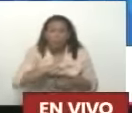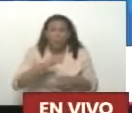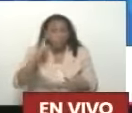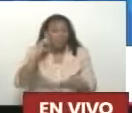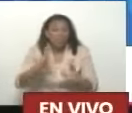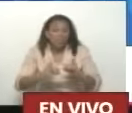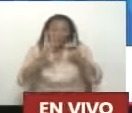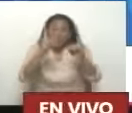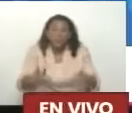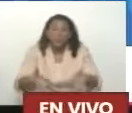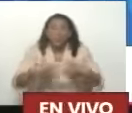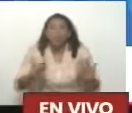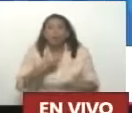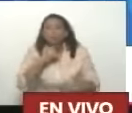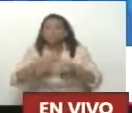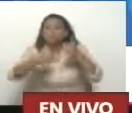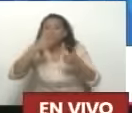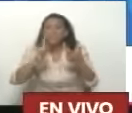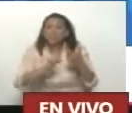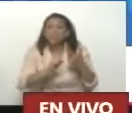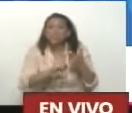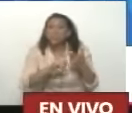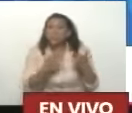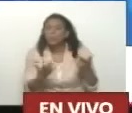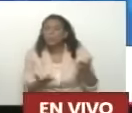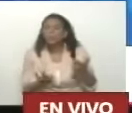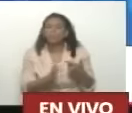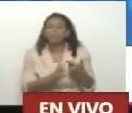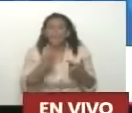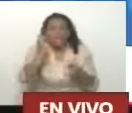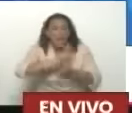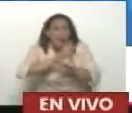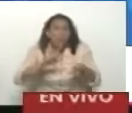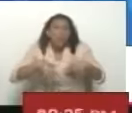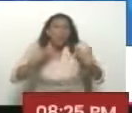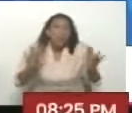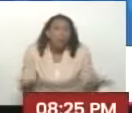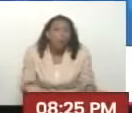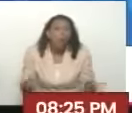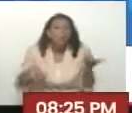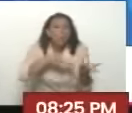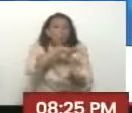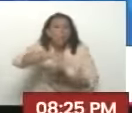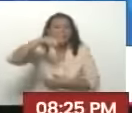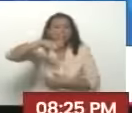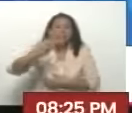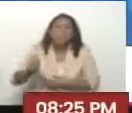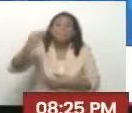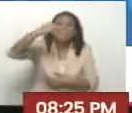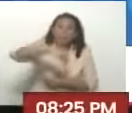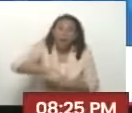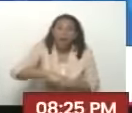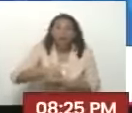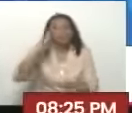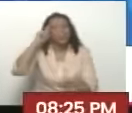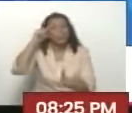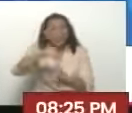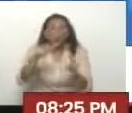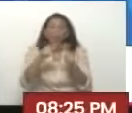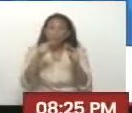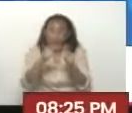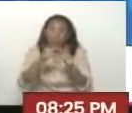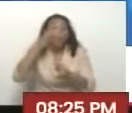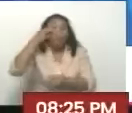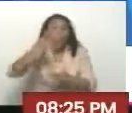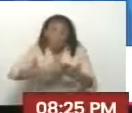a tomar Decisiones Y en segundo lugar Tenía claro Cuáles eran Sus necesidades Por ello Conocían